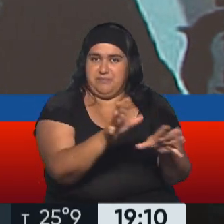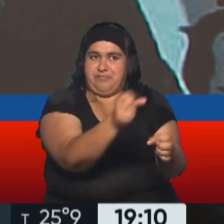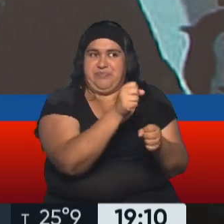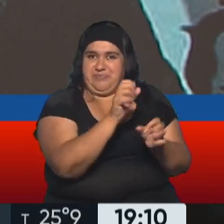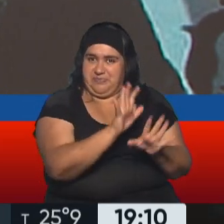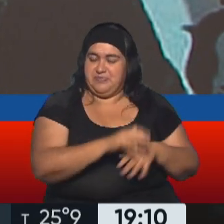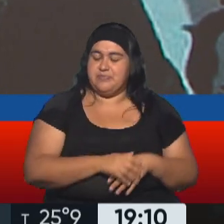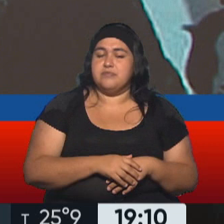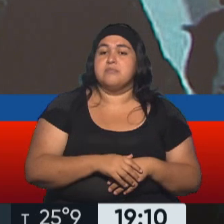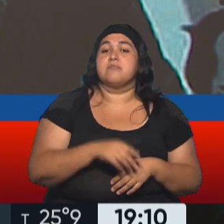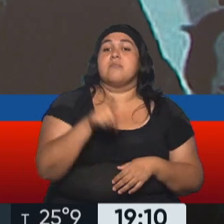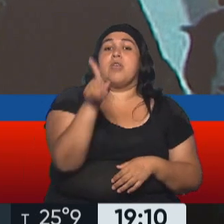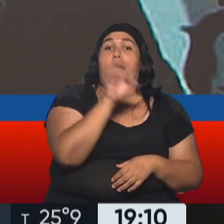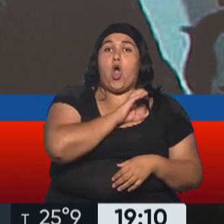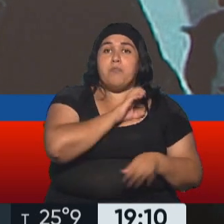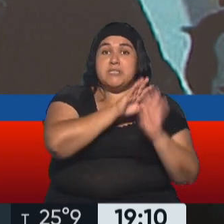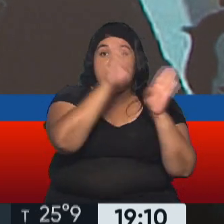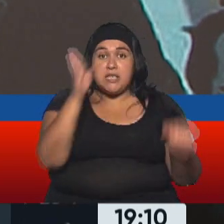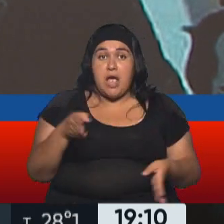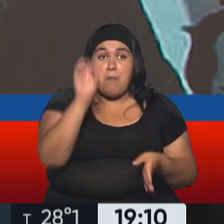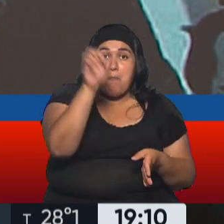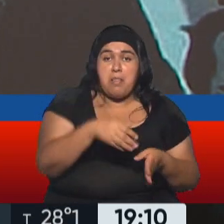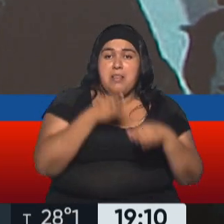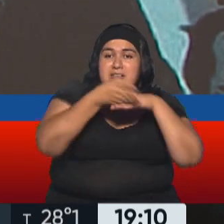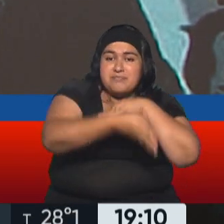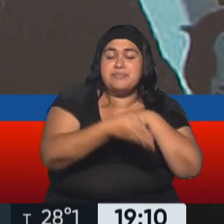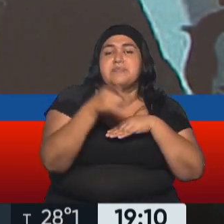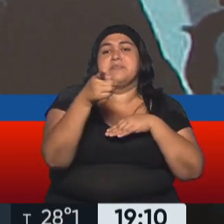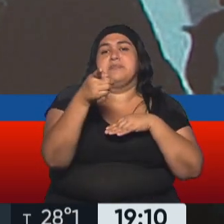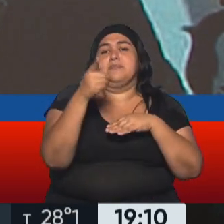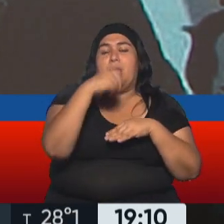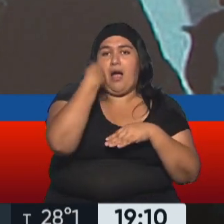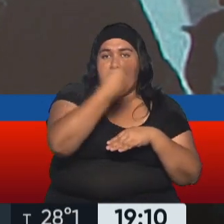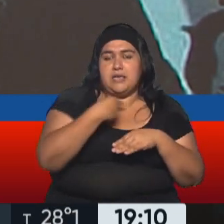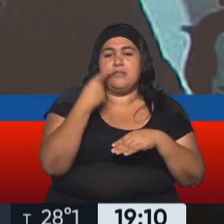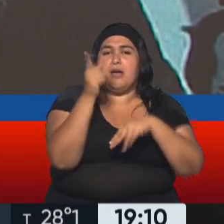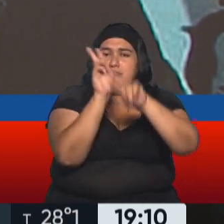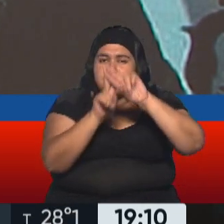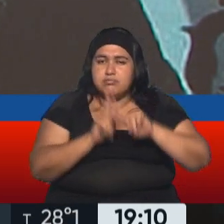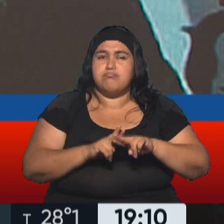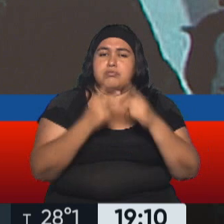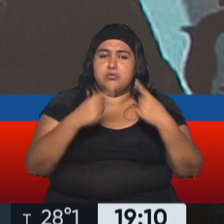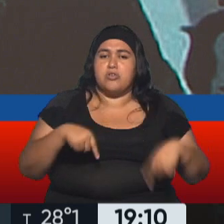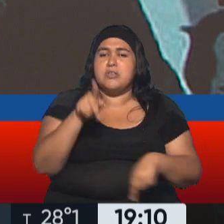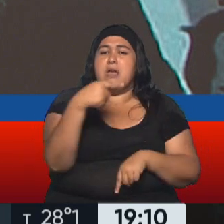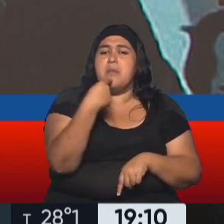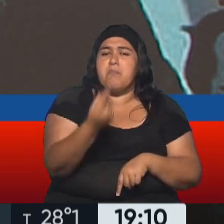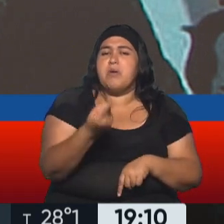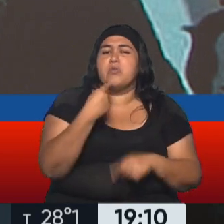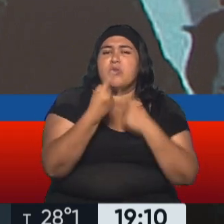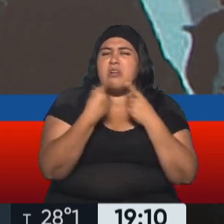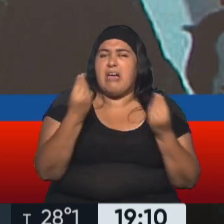a la comisaría. Estaba sentado, un oficial al lado, la revisaron, le preguntaron, ¿sabes lo que respondió? Lo primero que dijo,